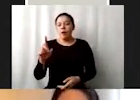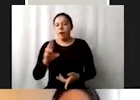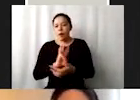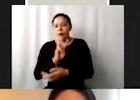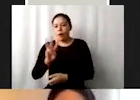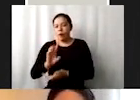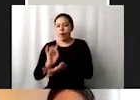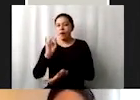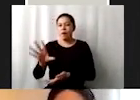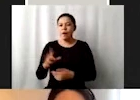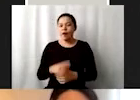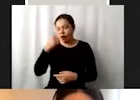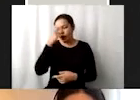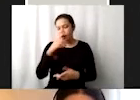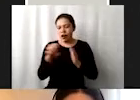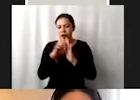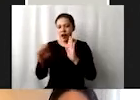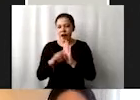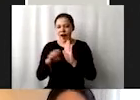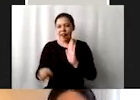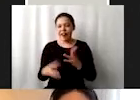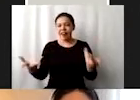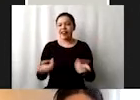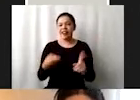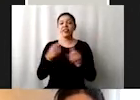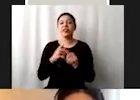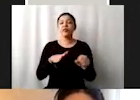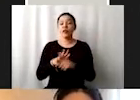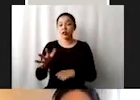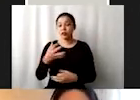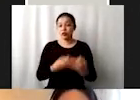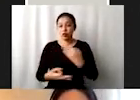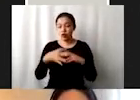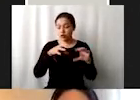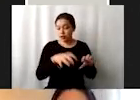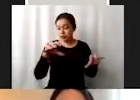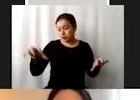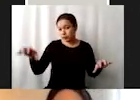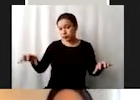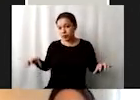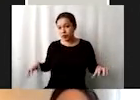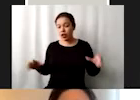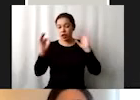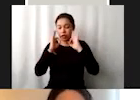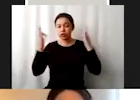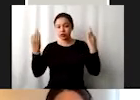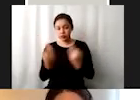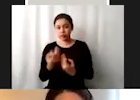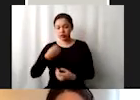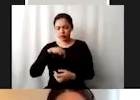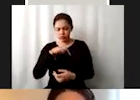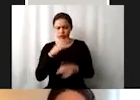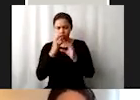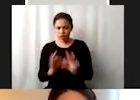un poco ejemplificar que lo que se busca es que todos los sectores tengan este esquema donde si bien priorizamos una